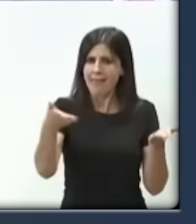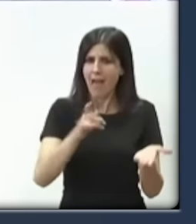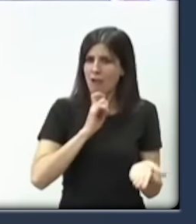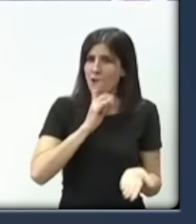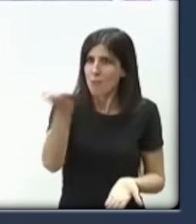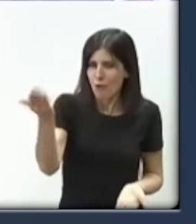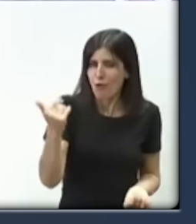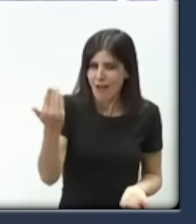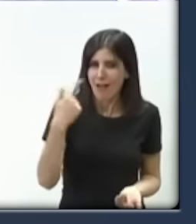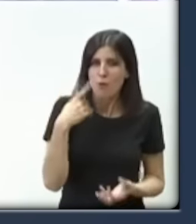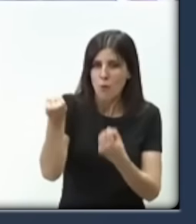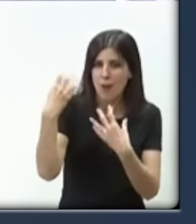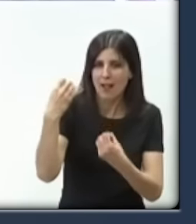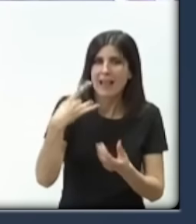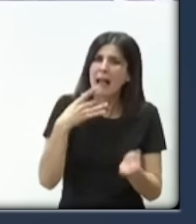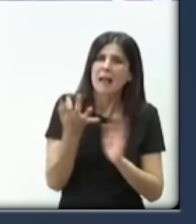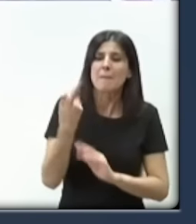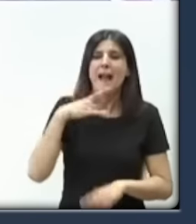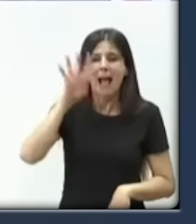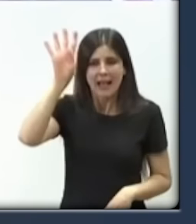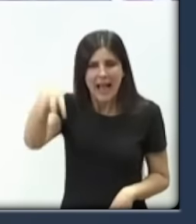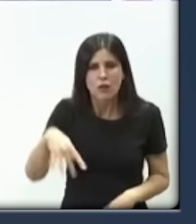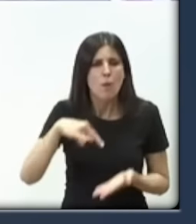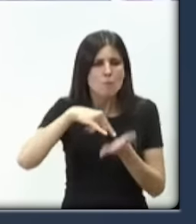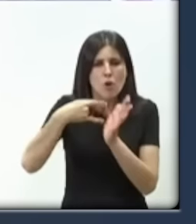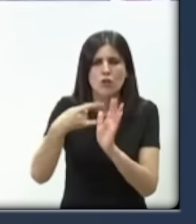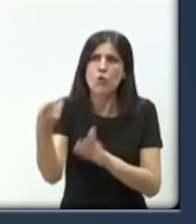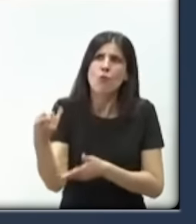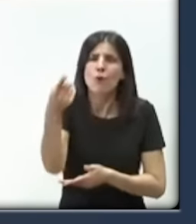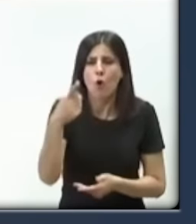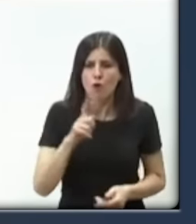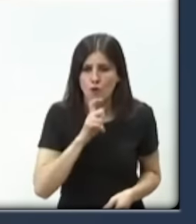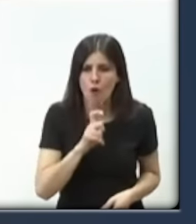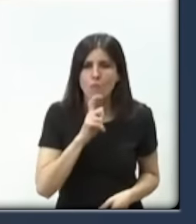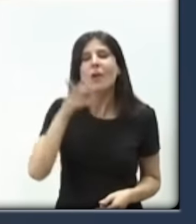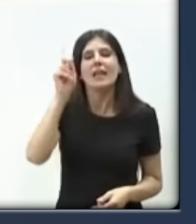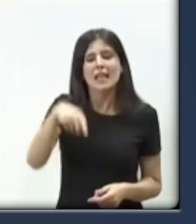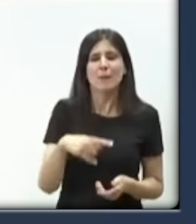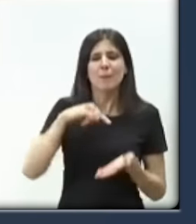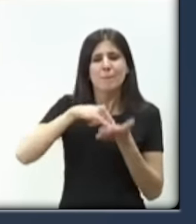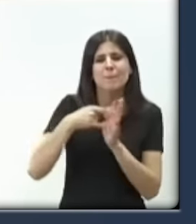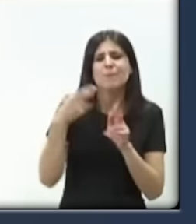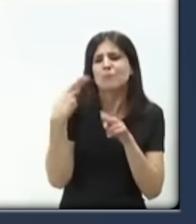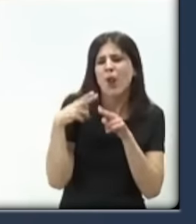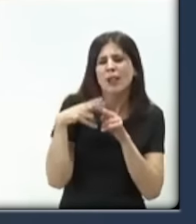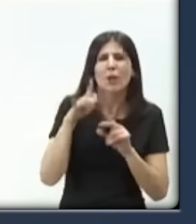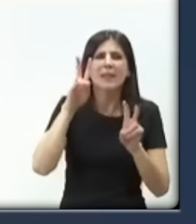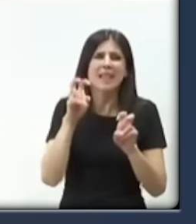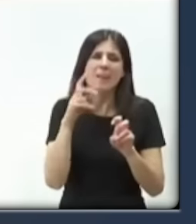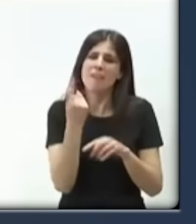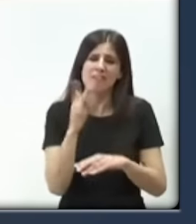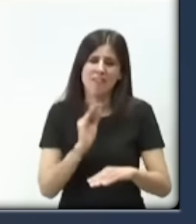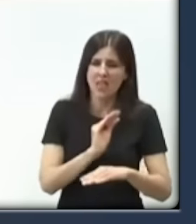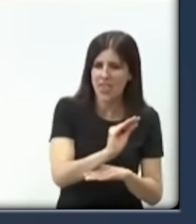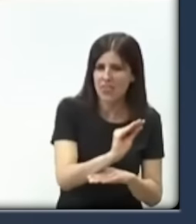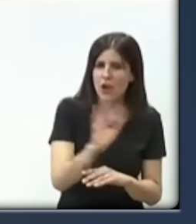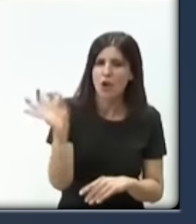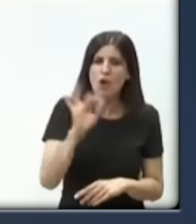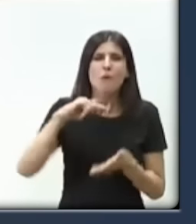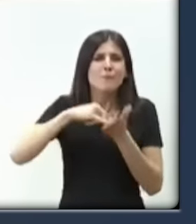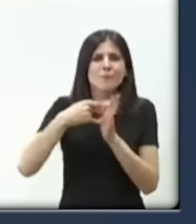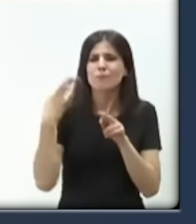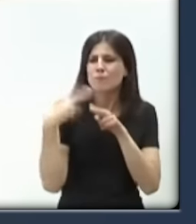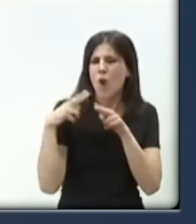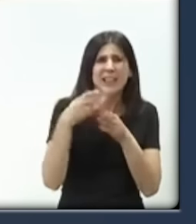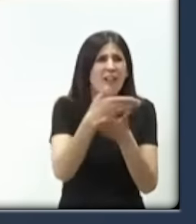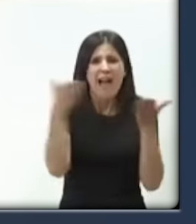político tienen ustedes para Cataluña? ¿Qué proyecto político tienen en relación con la financiación? ¿Qué proyecto político tienen con cualquier